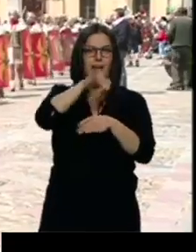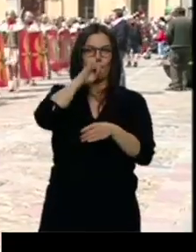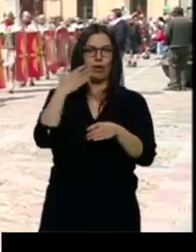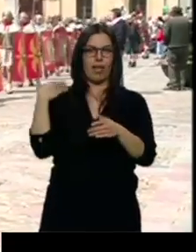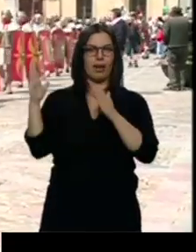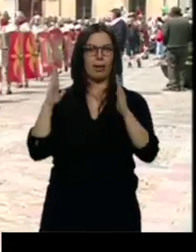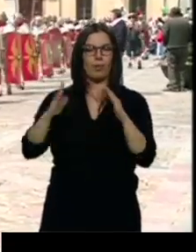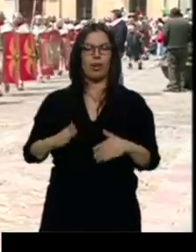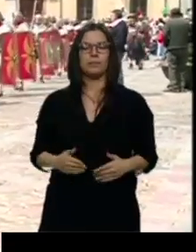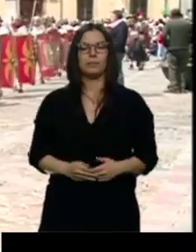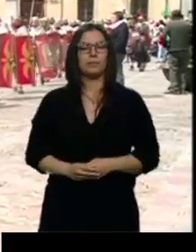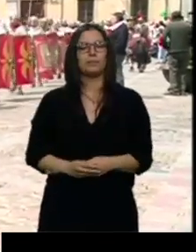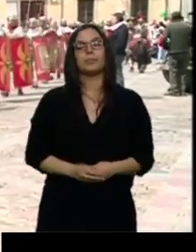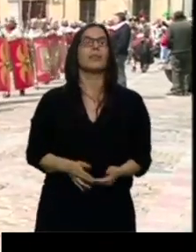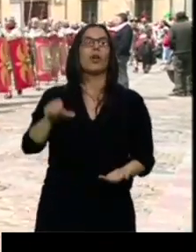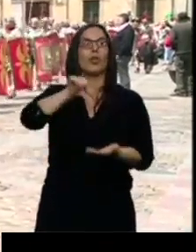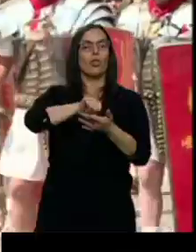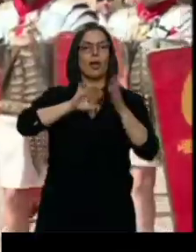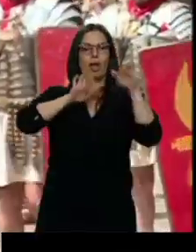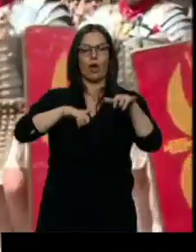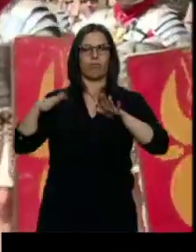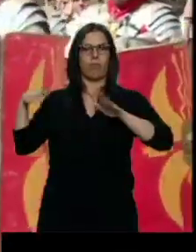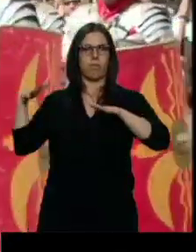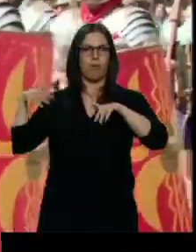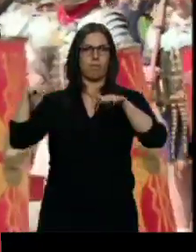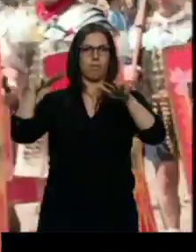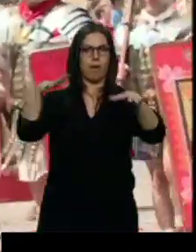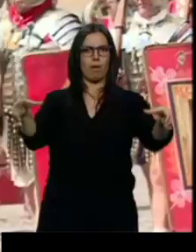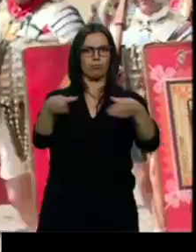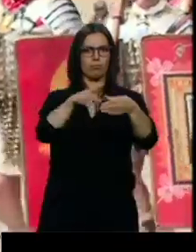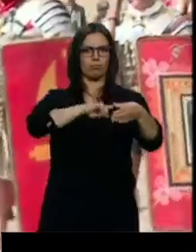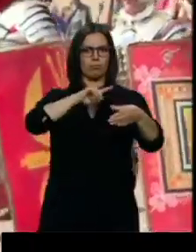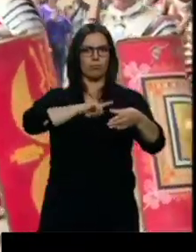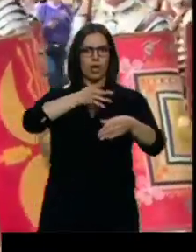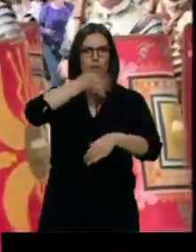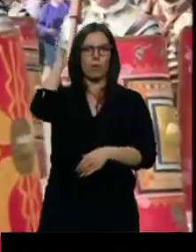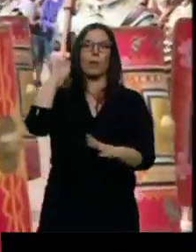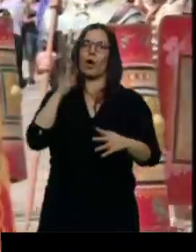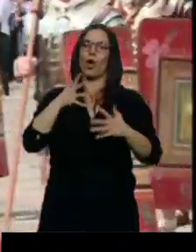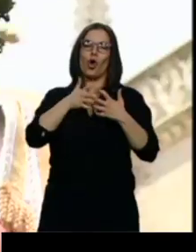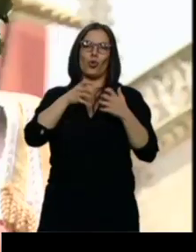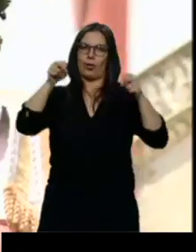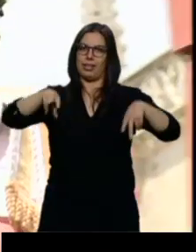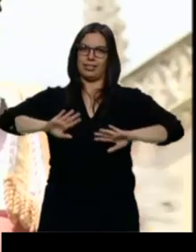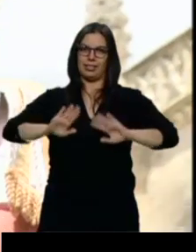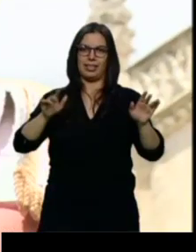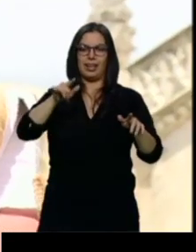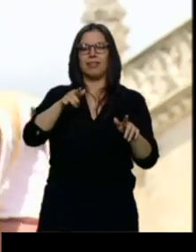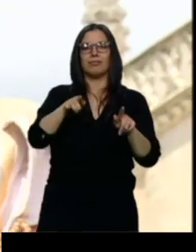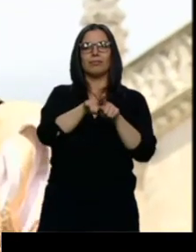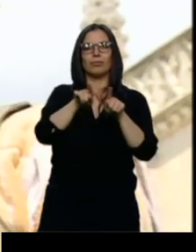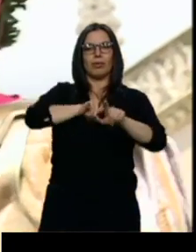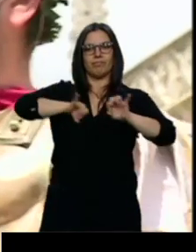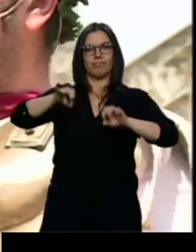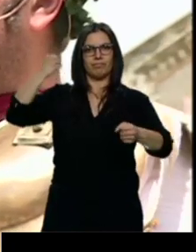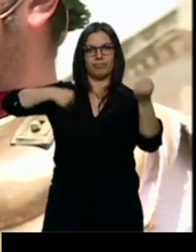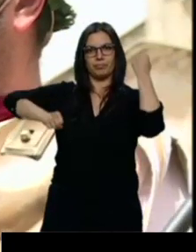La ciudad de León ha sufrido la invasión de legiones romanas, pero esta vez sin ganas de batalla. Es la recreación del natalicio del águila que